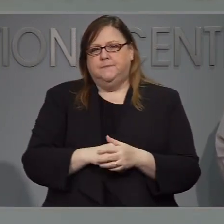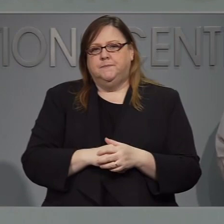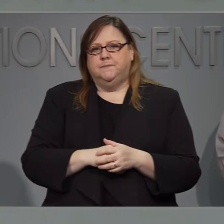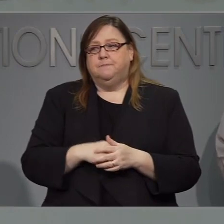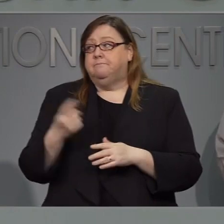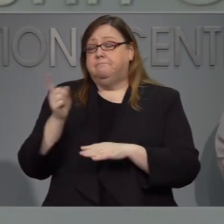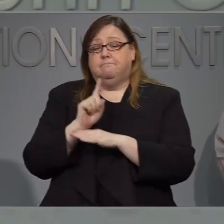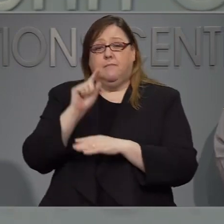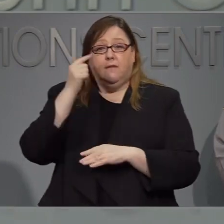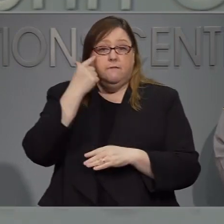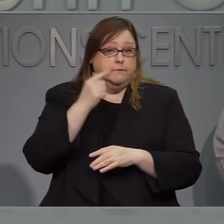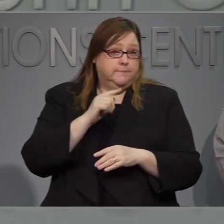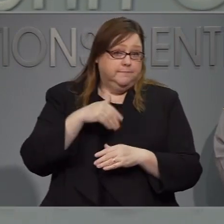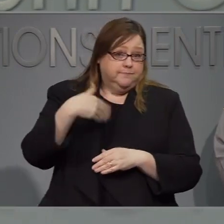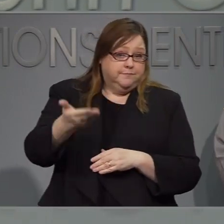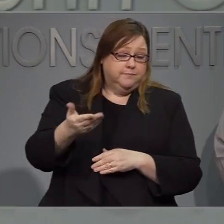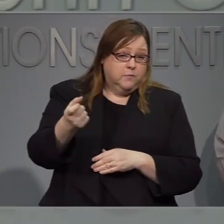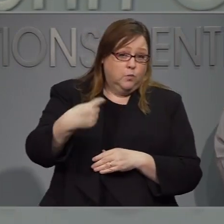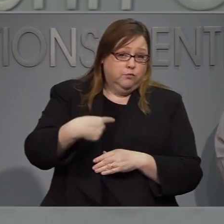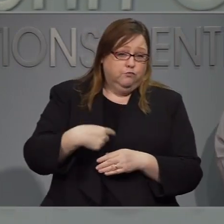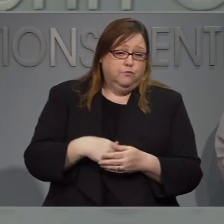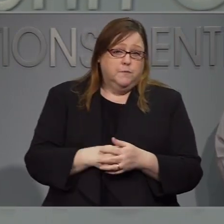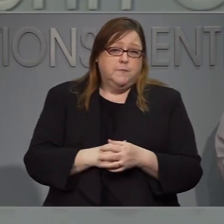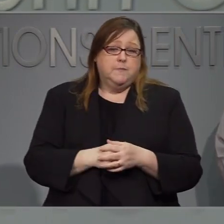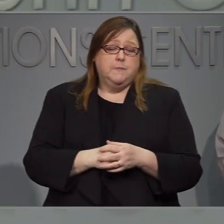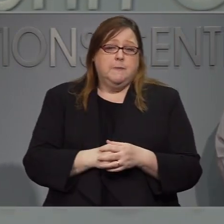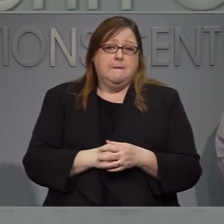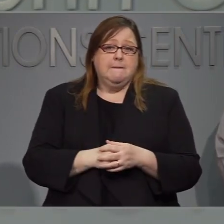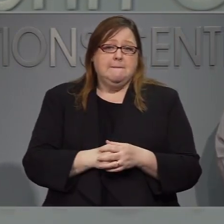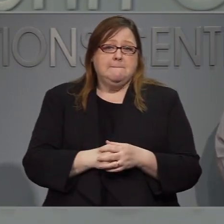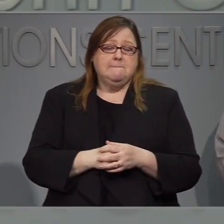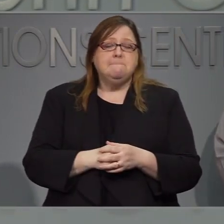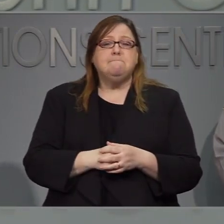La siguiente pregunta, por favor. favor.